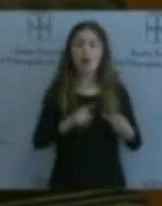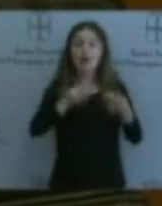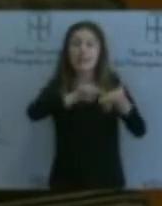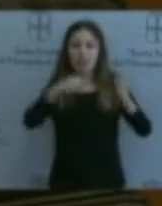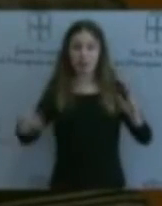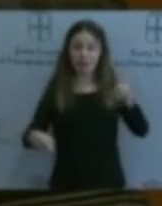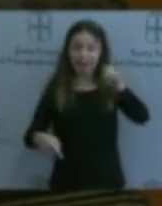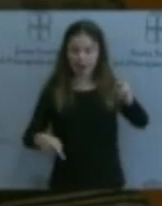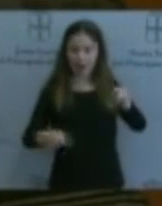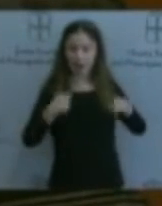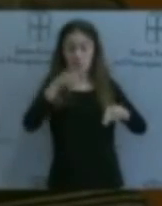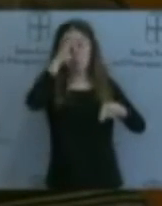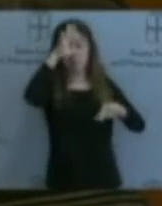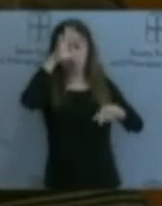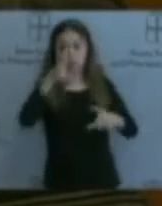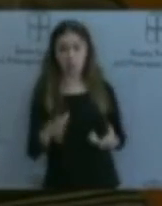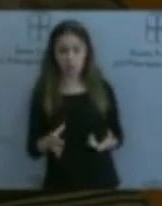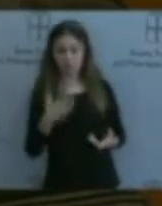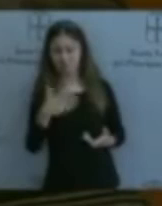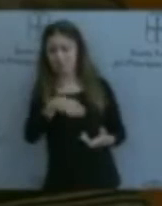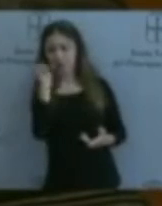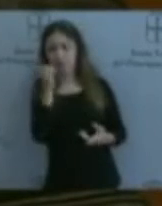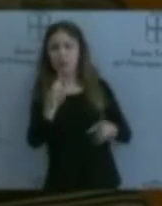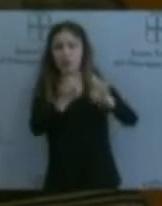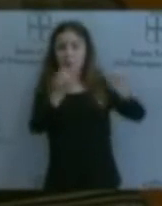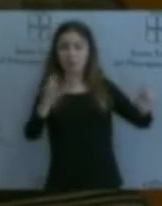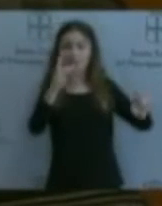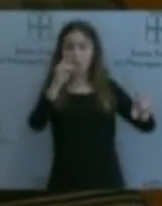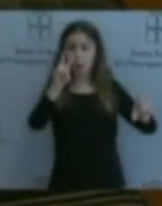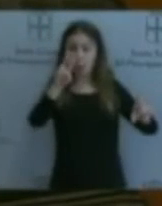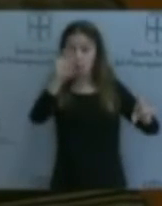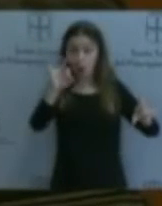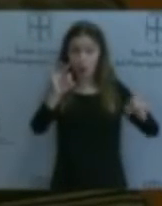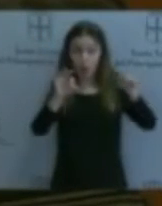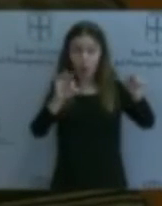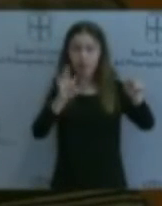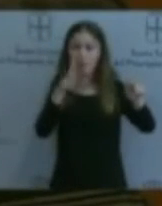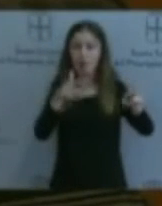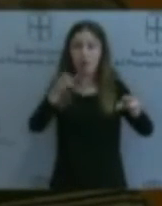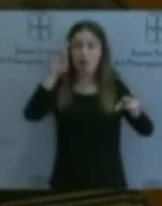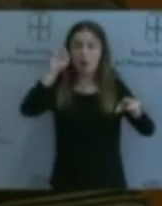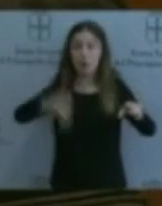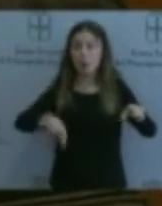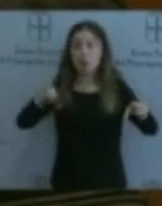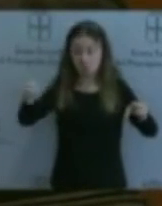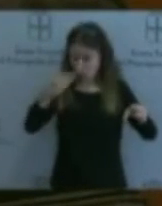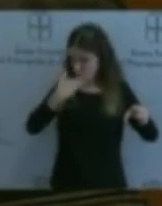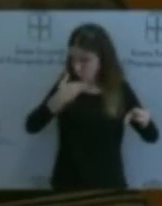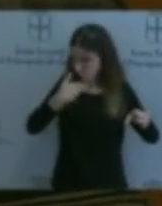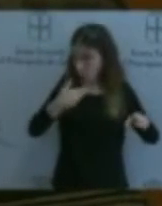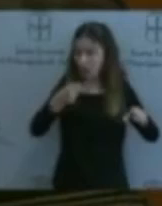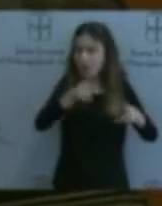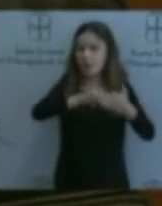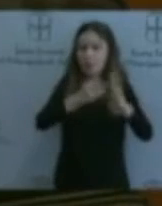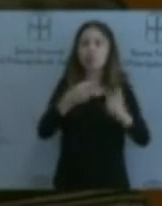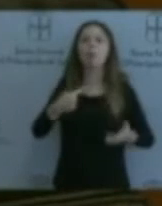que una empresa como Dura Fulguera, por razones equis que usted conoce bastante bien, haya perdido proyectos de más de 250 millones de